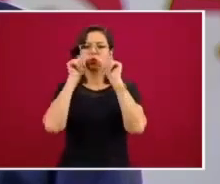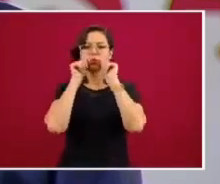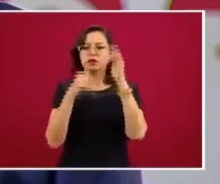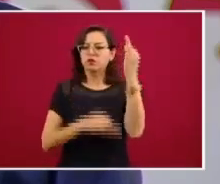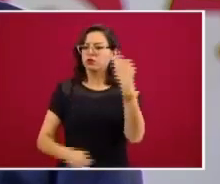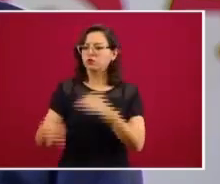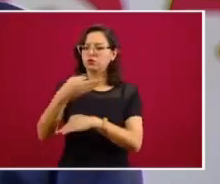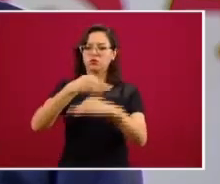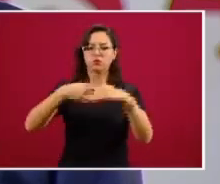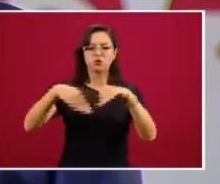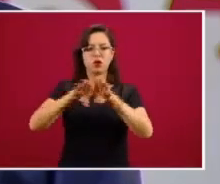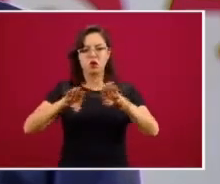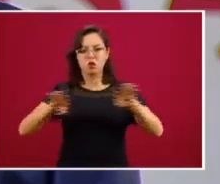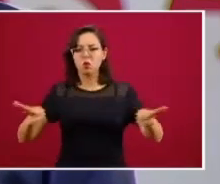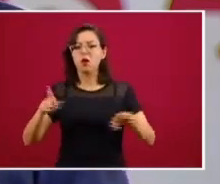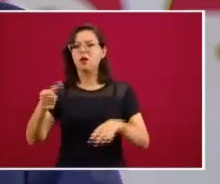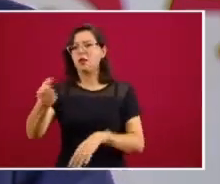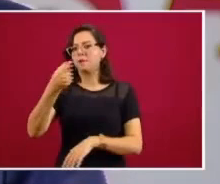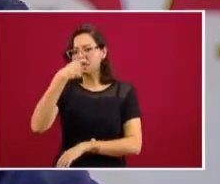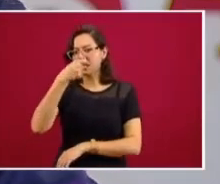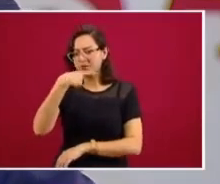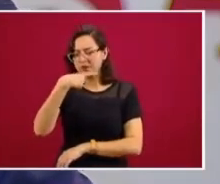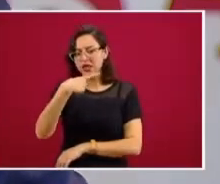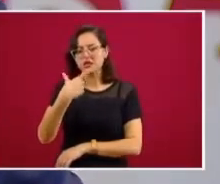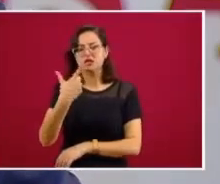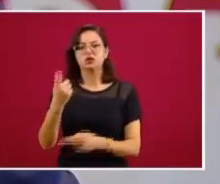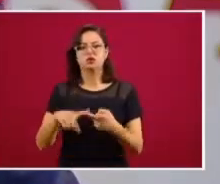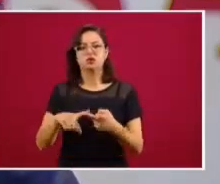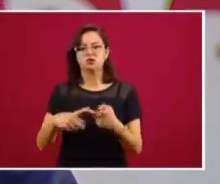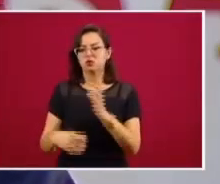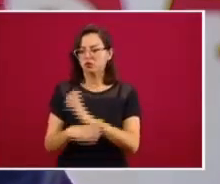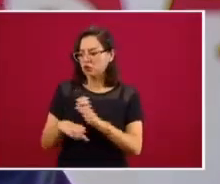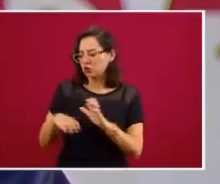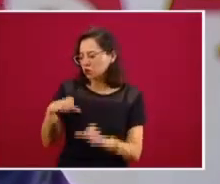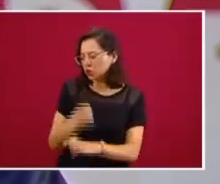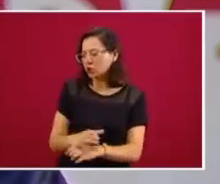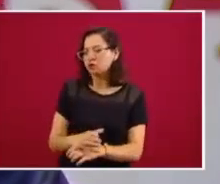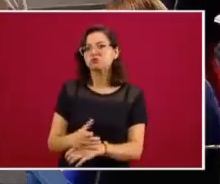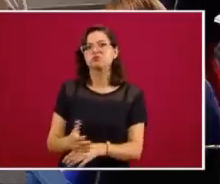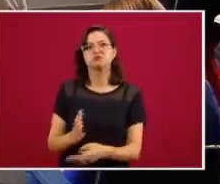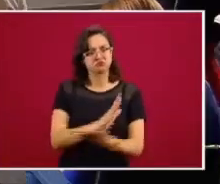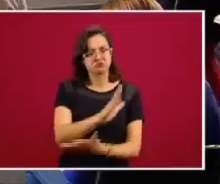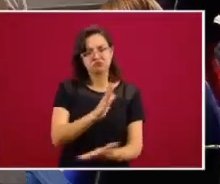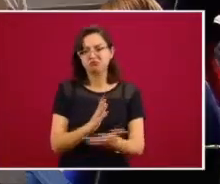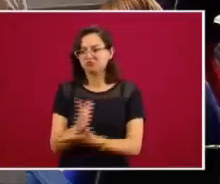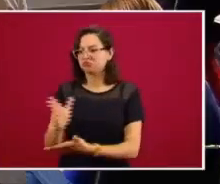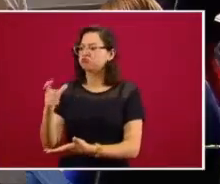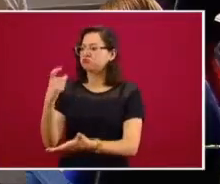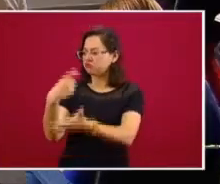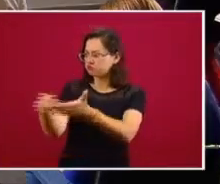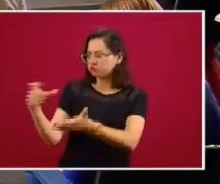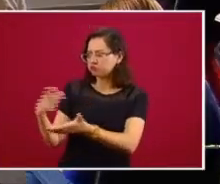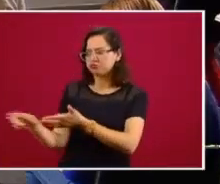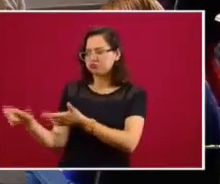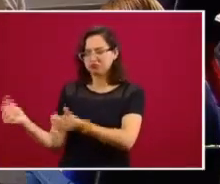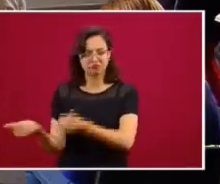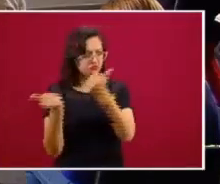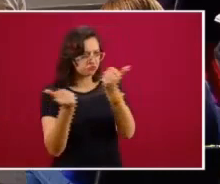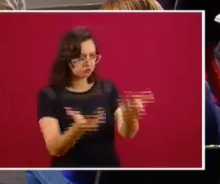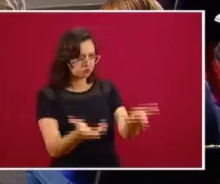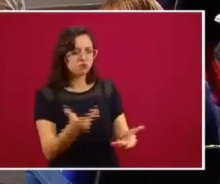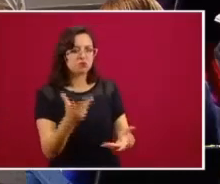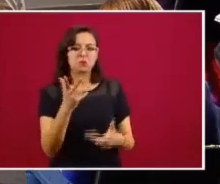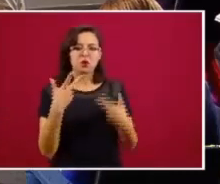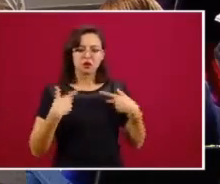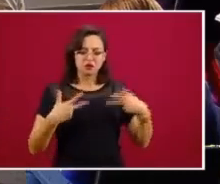medicamentos, a estos equipos y puedan atender a sus pueblos, se pueda